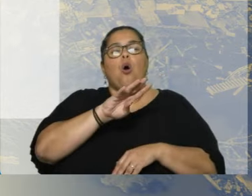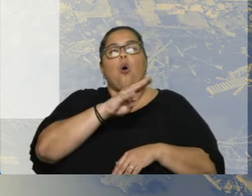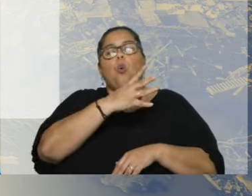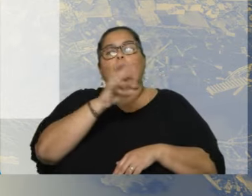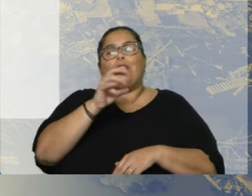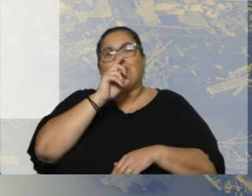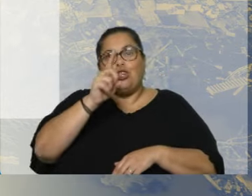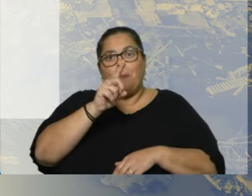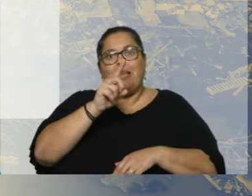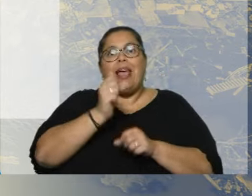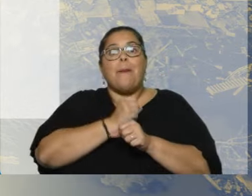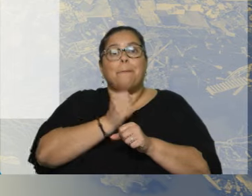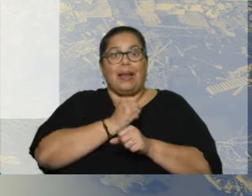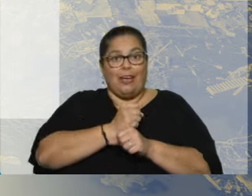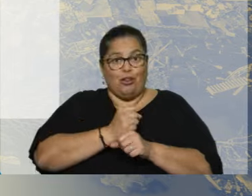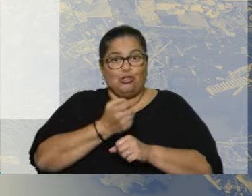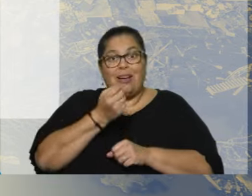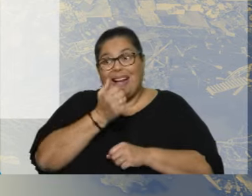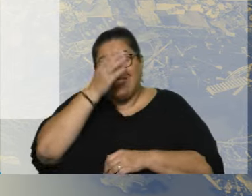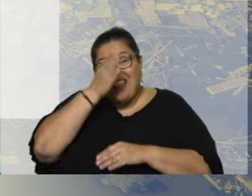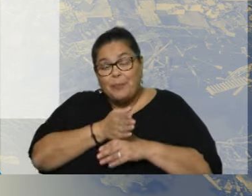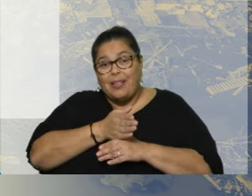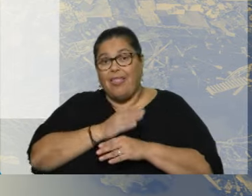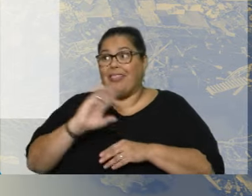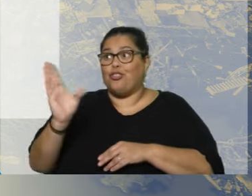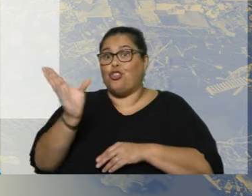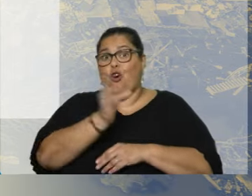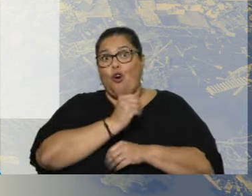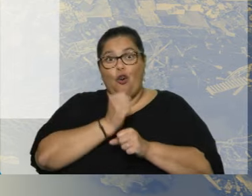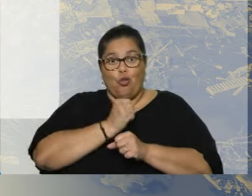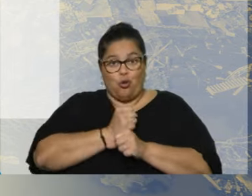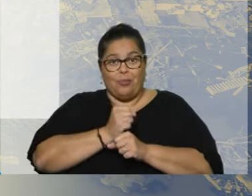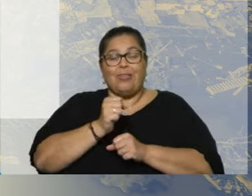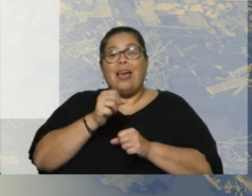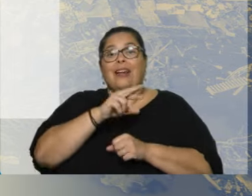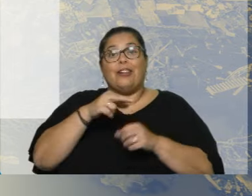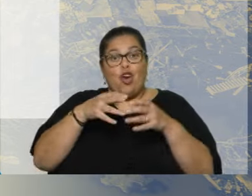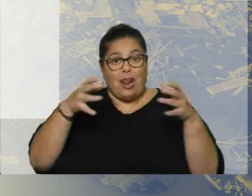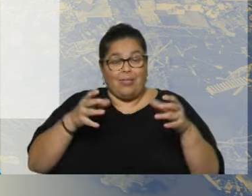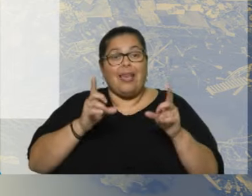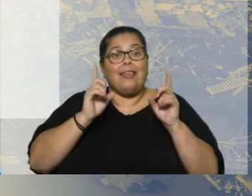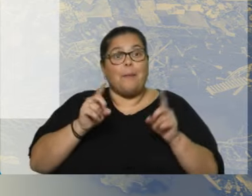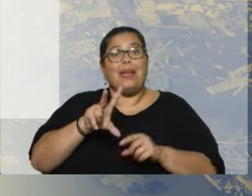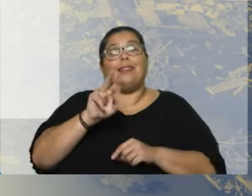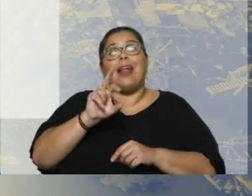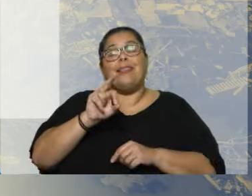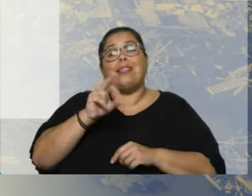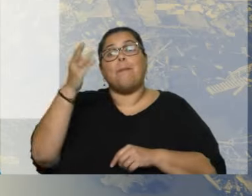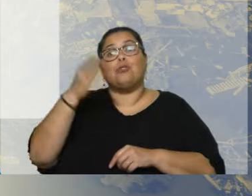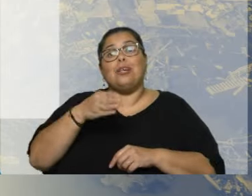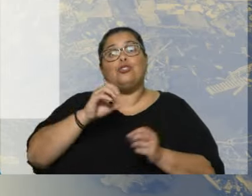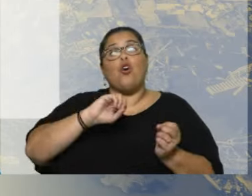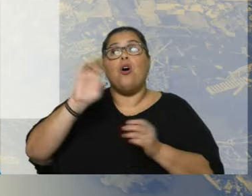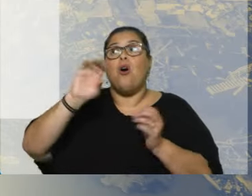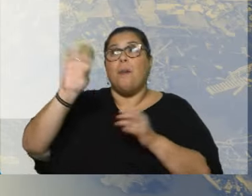los empleos que tiene la industria en el Estado de Río Grande do Sul. Y el 30% de la oferta exportable, que es mucha, que tiene ese